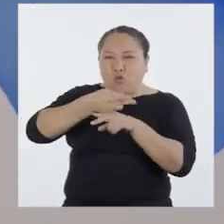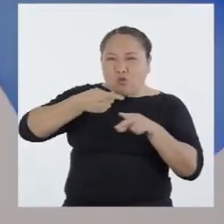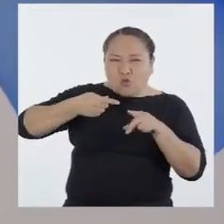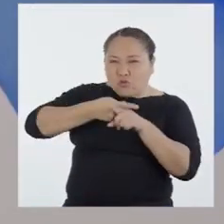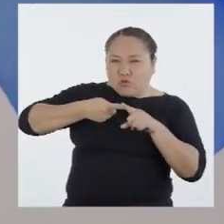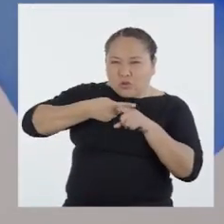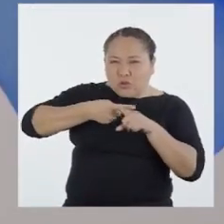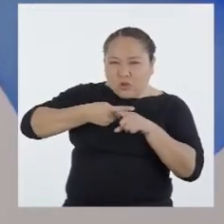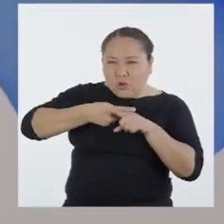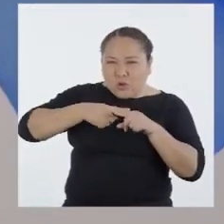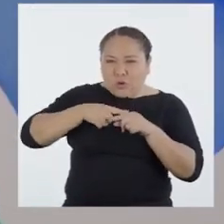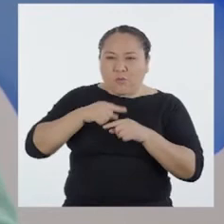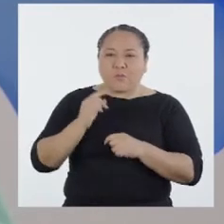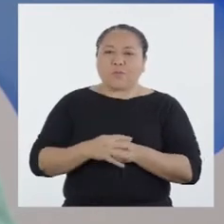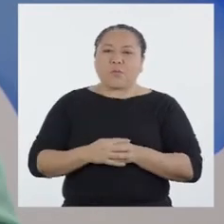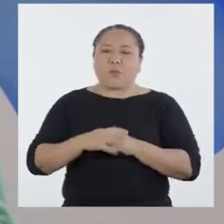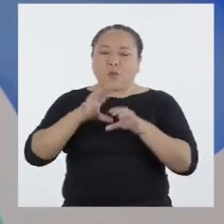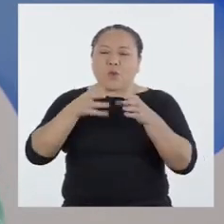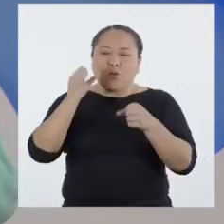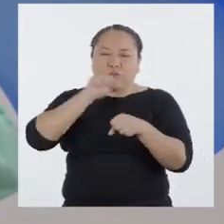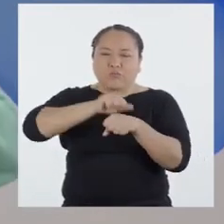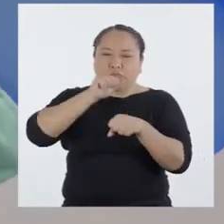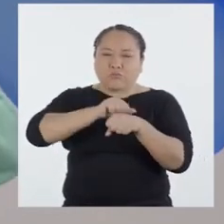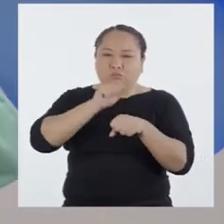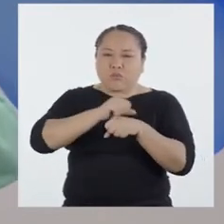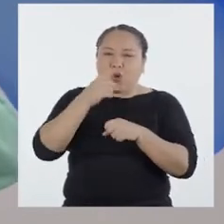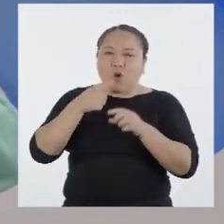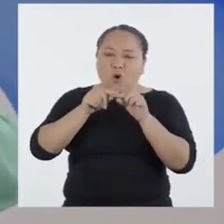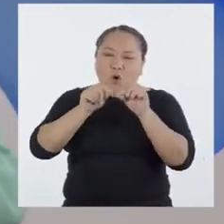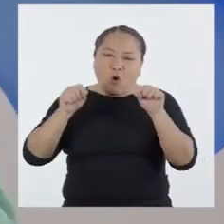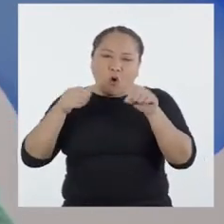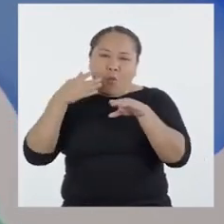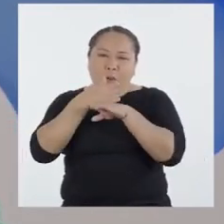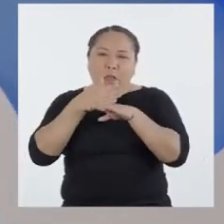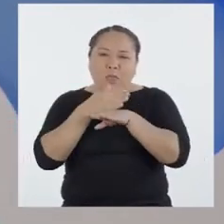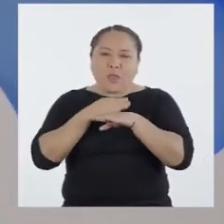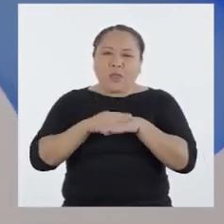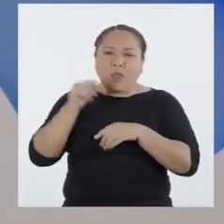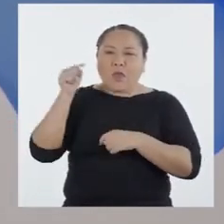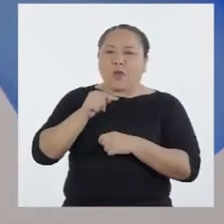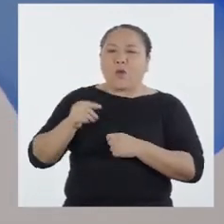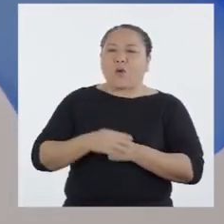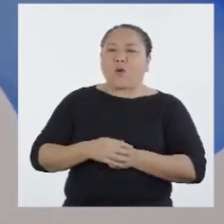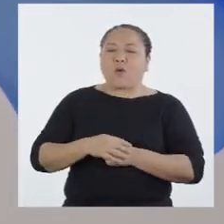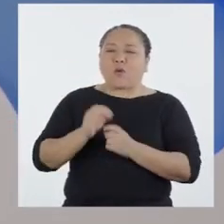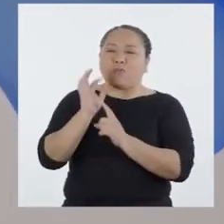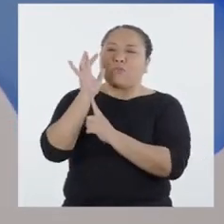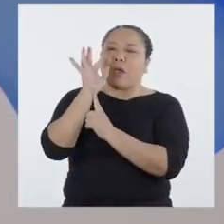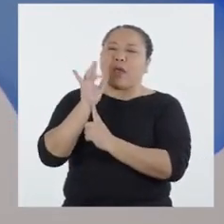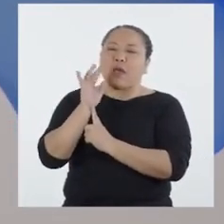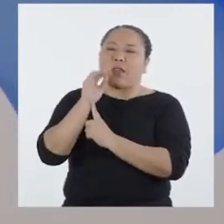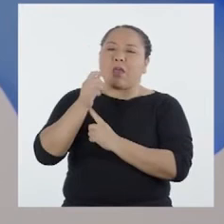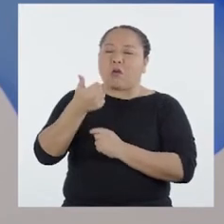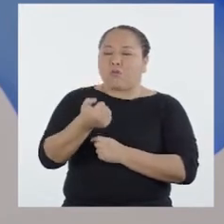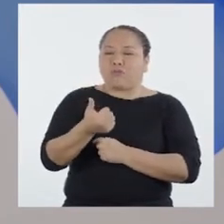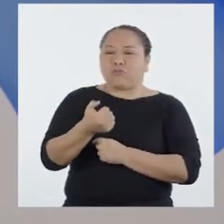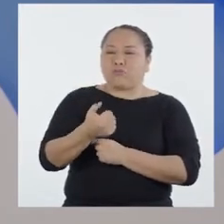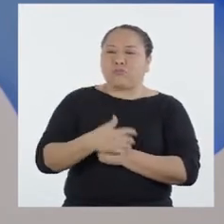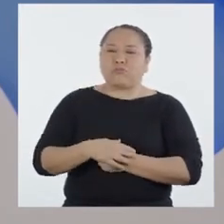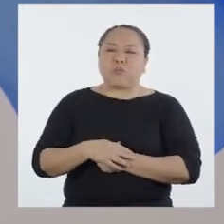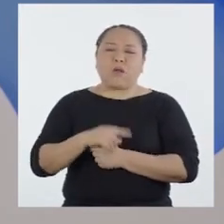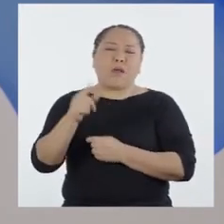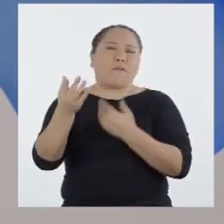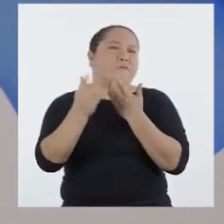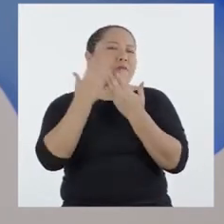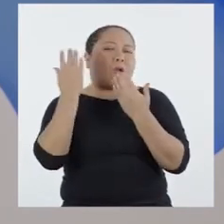cuchillo puntiagudo tipo serrucho, un carbón o astillas de madera, una vela y un encendedor.